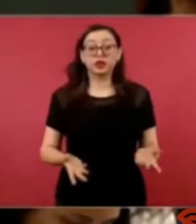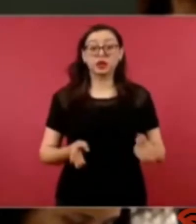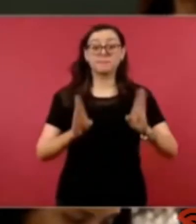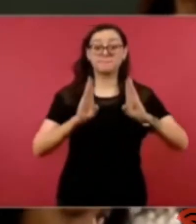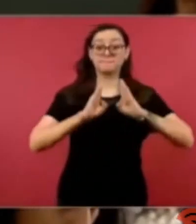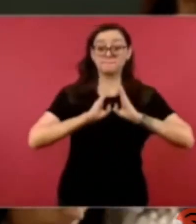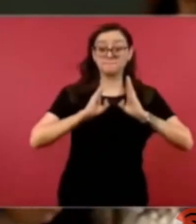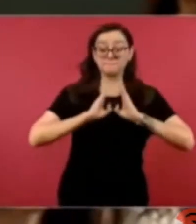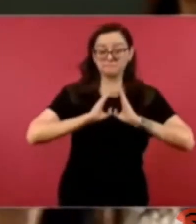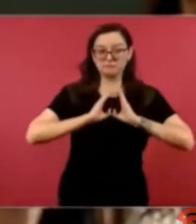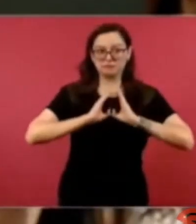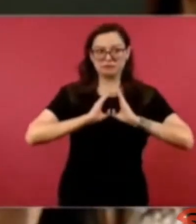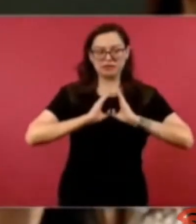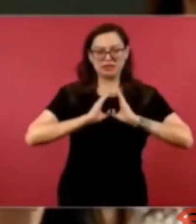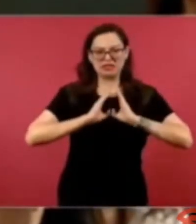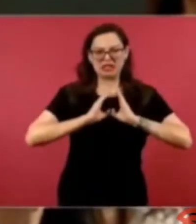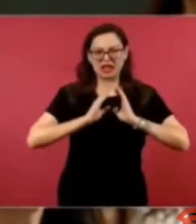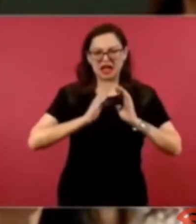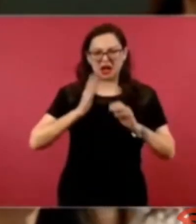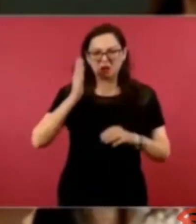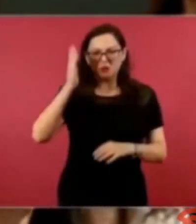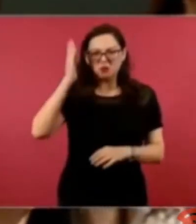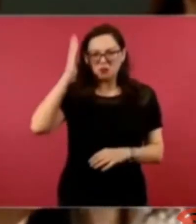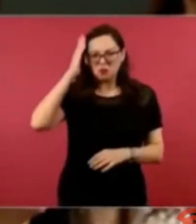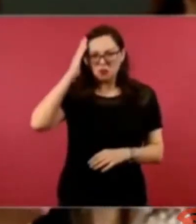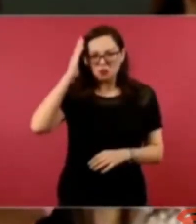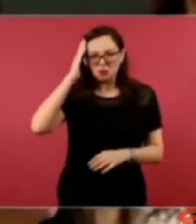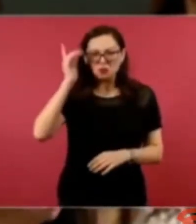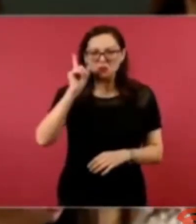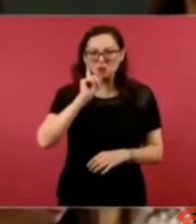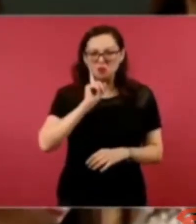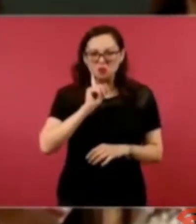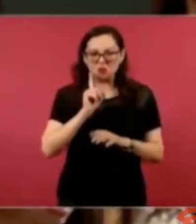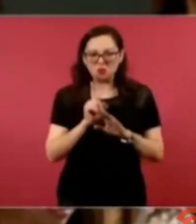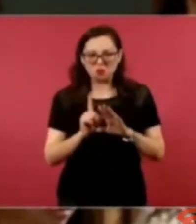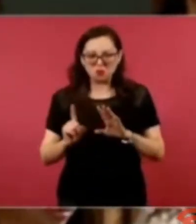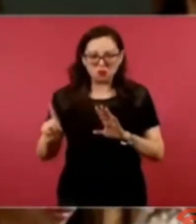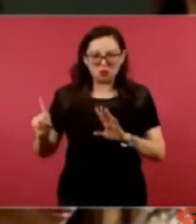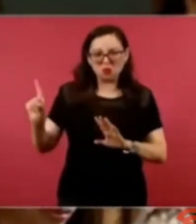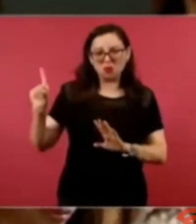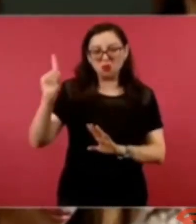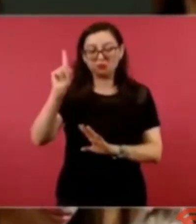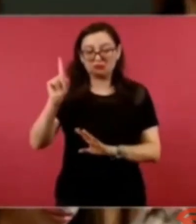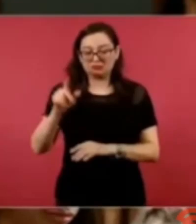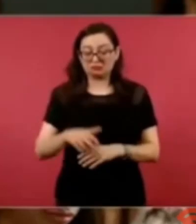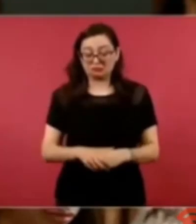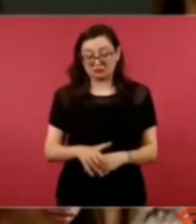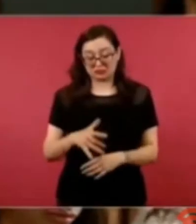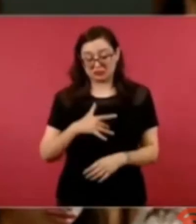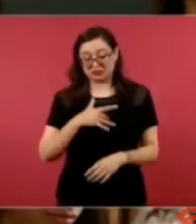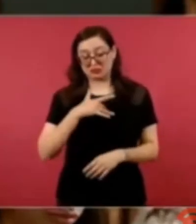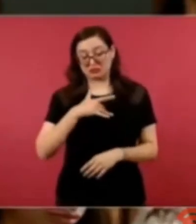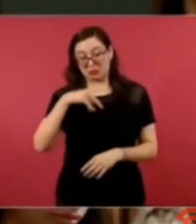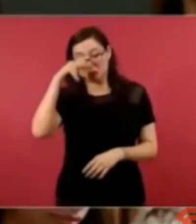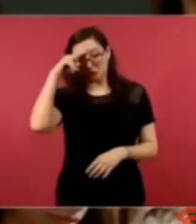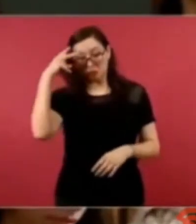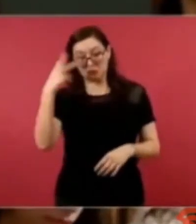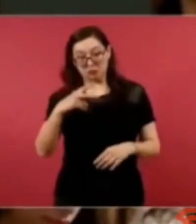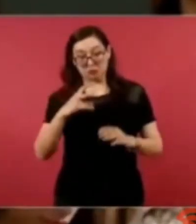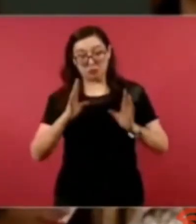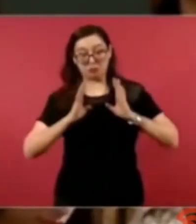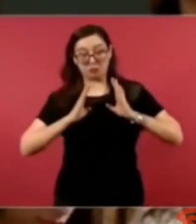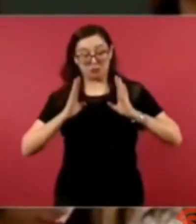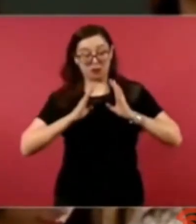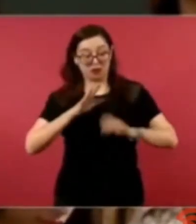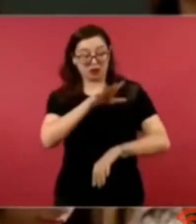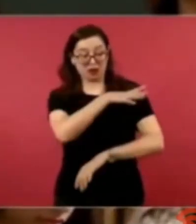comandante supremo mujer? y dice los generales mexicanos en especial los generales de división tienen claro que tendrán